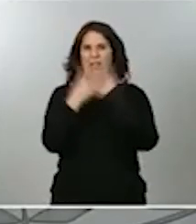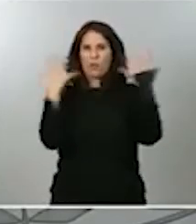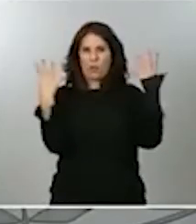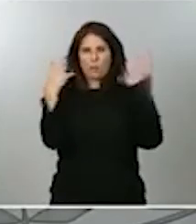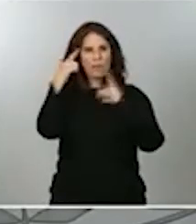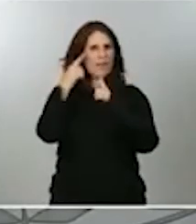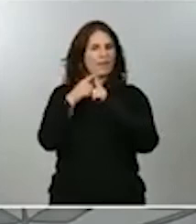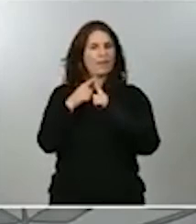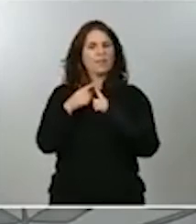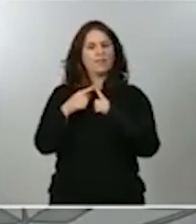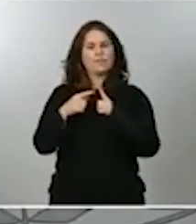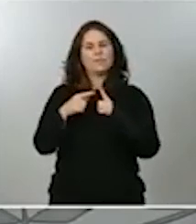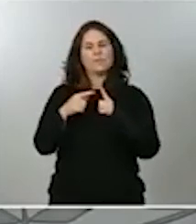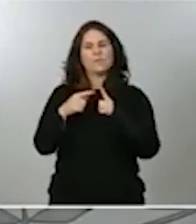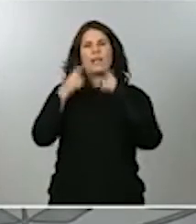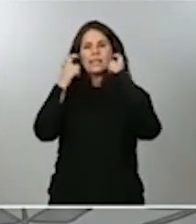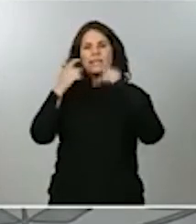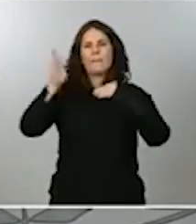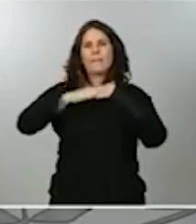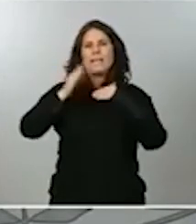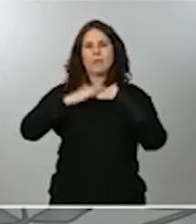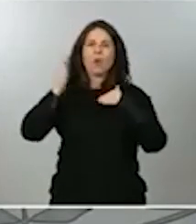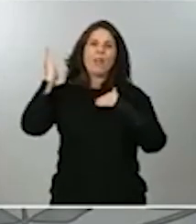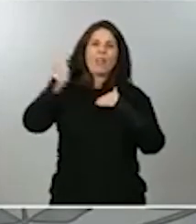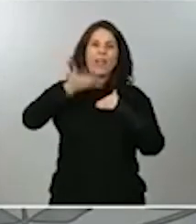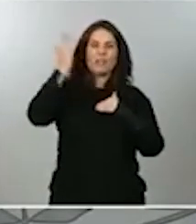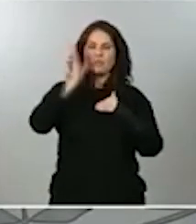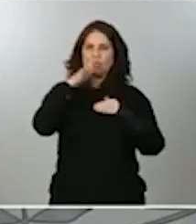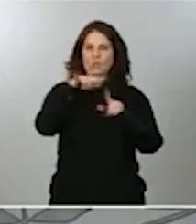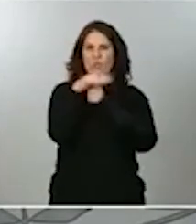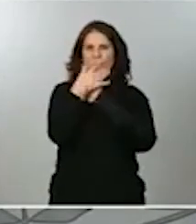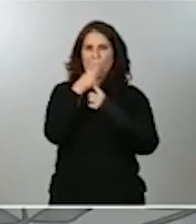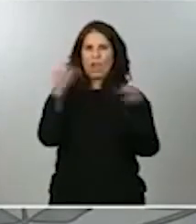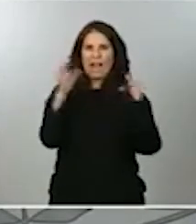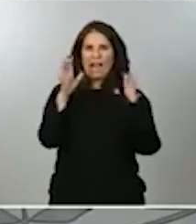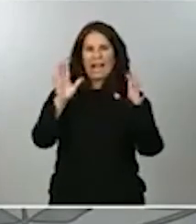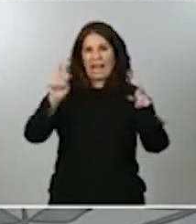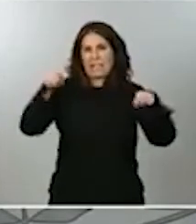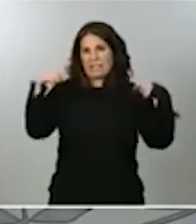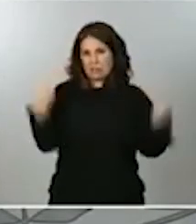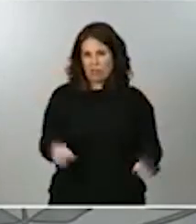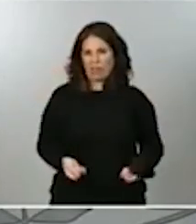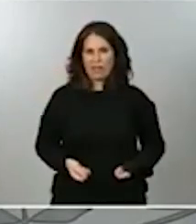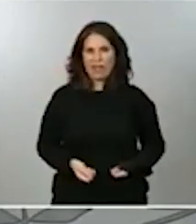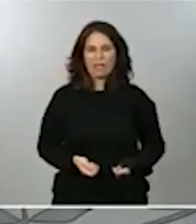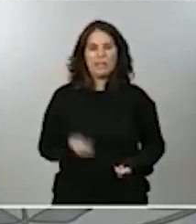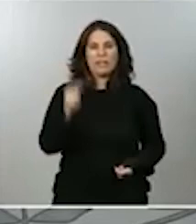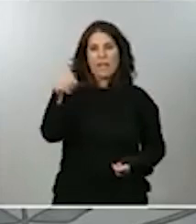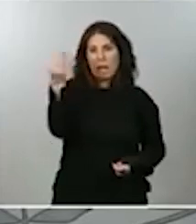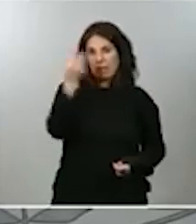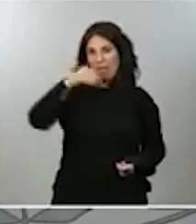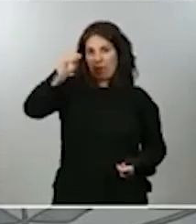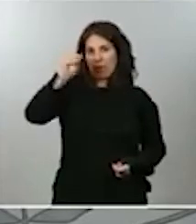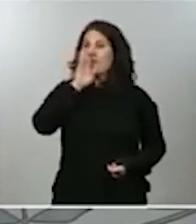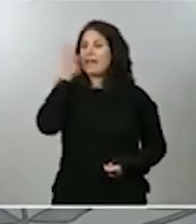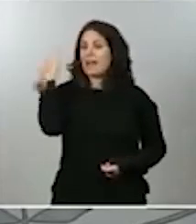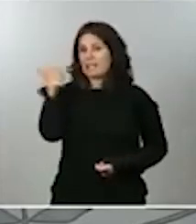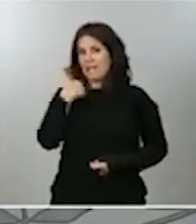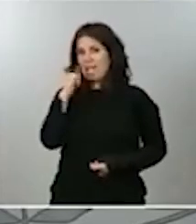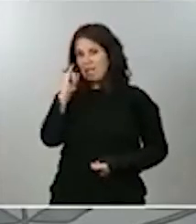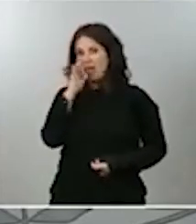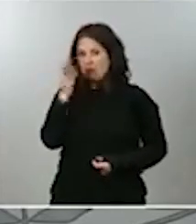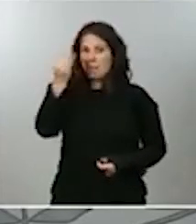que se han ocasionado por situaciones catastróficas. En esta ampliación se añaden a las inicialmente contempladas las siguientes